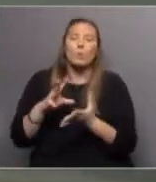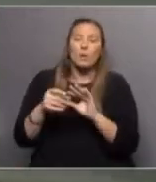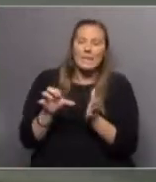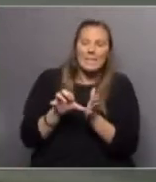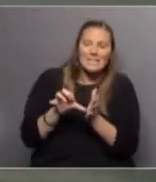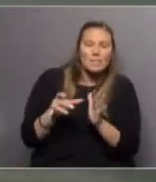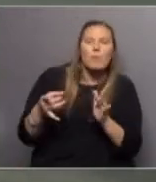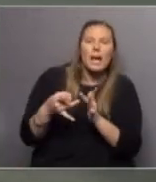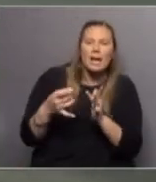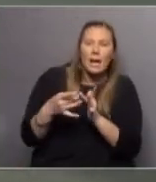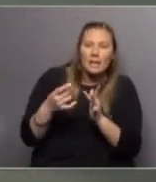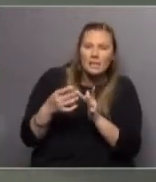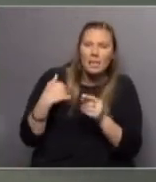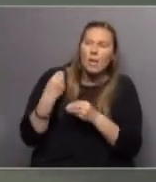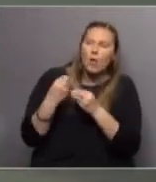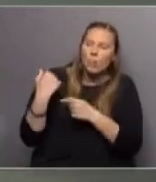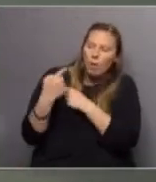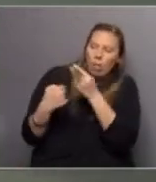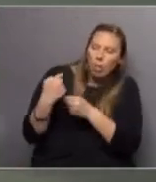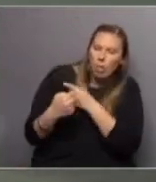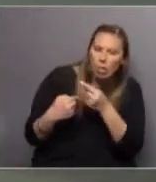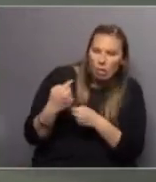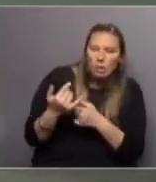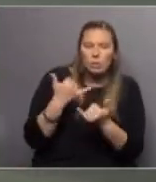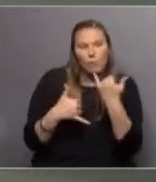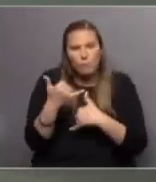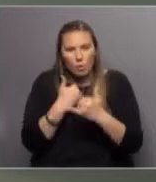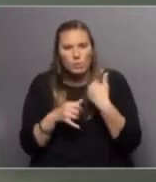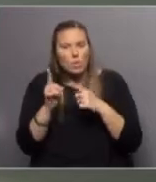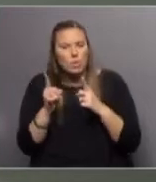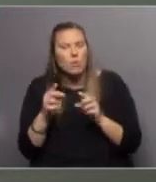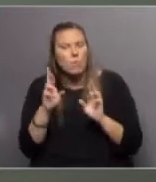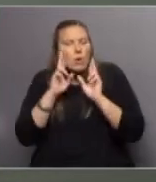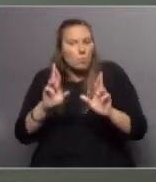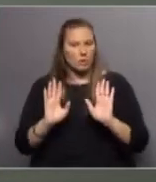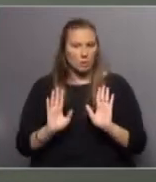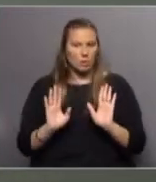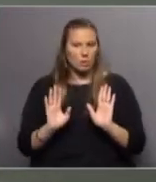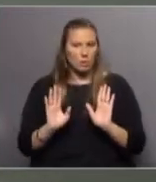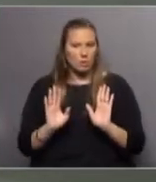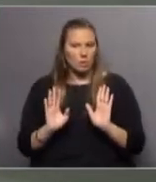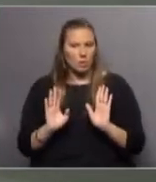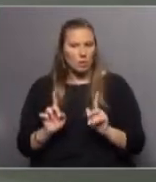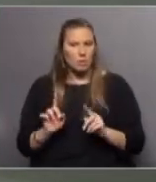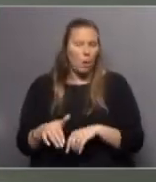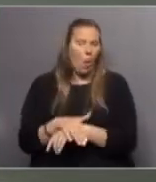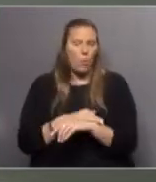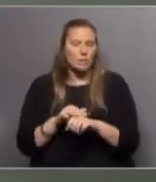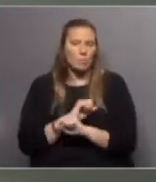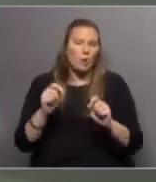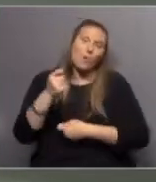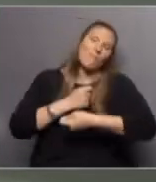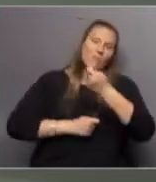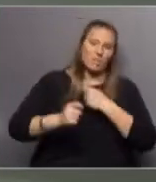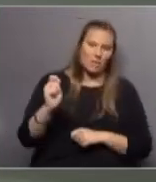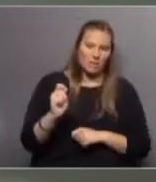calidad de trazabilidad de integridad de los datos que nosotros debemos seguir que es como la base para poder vender